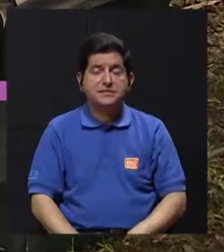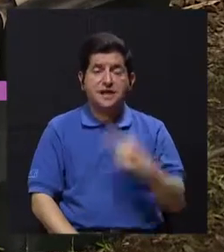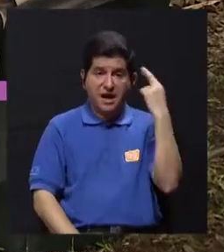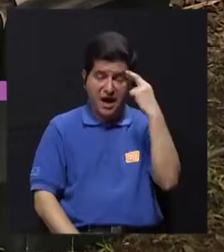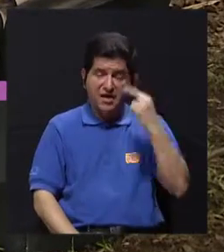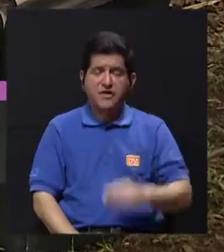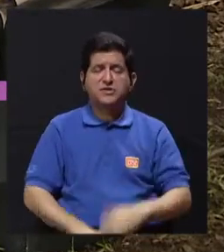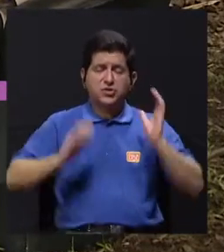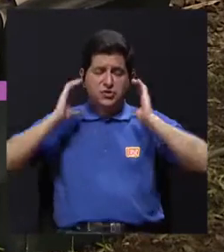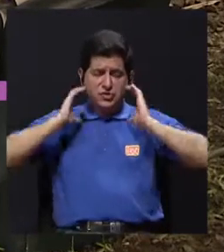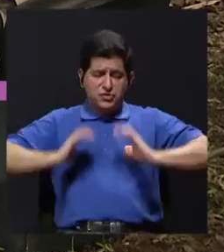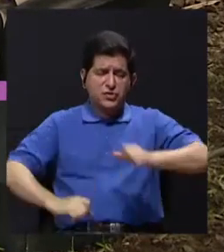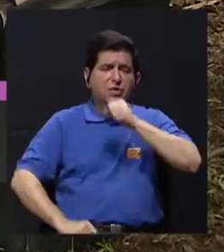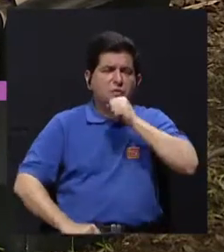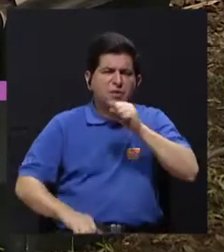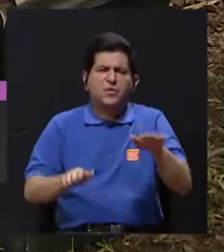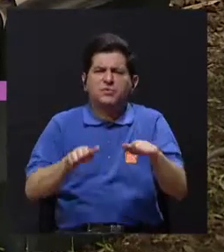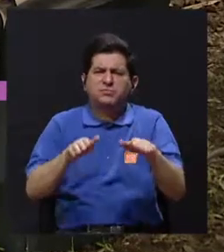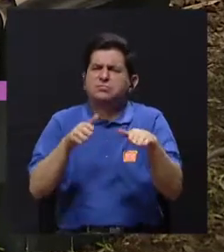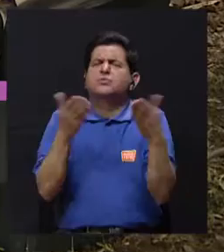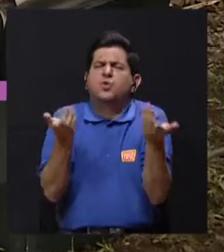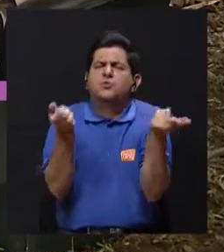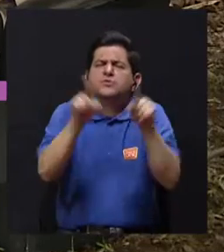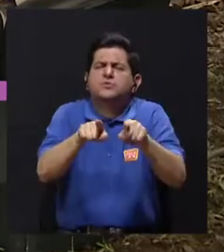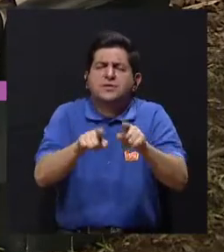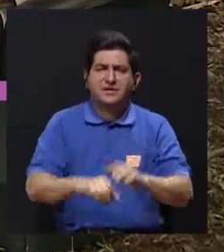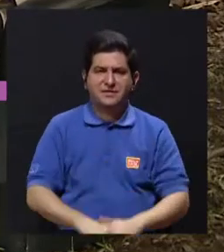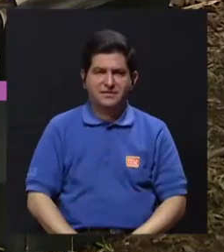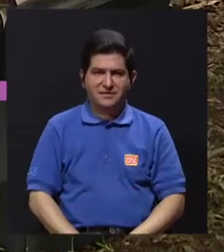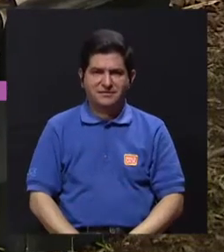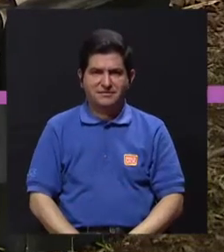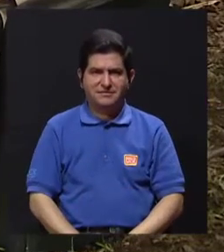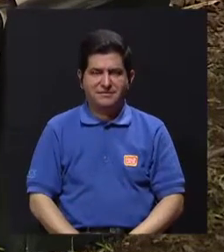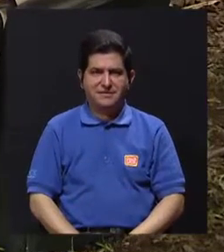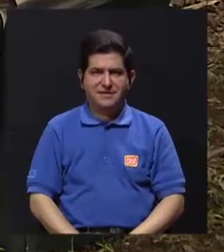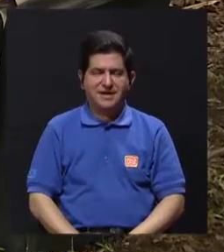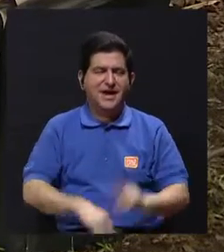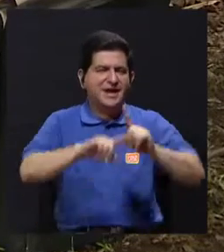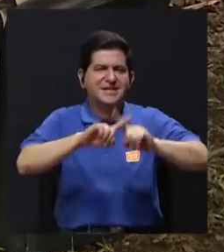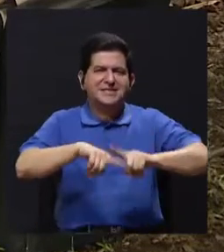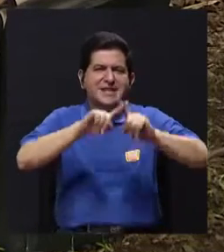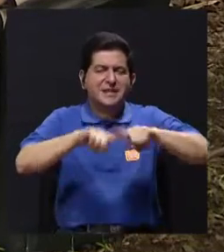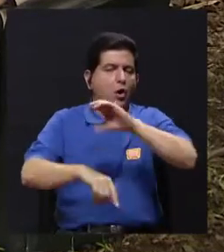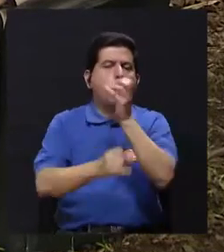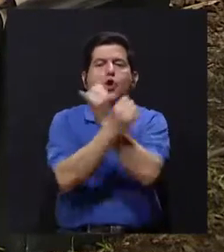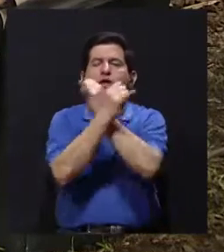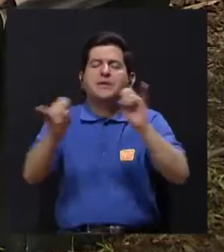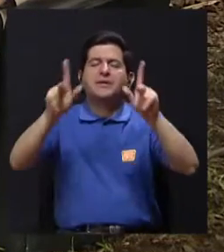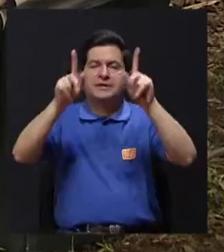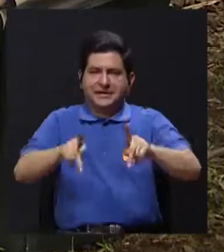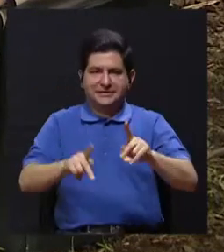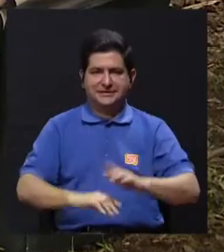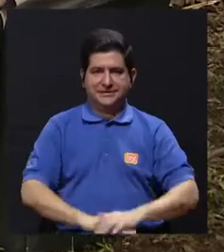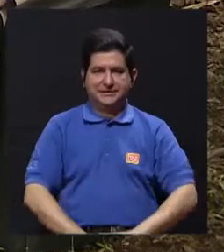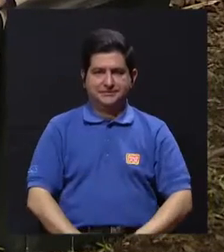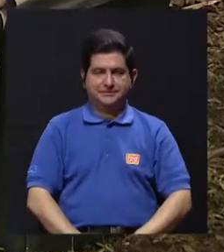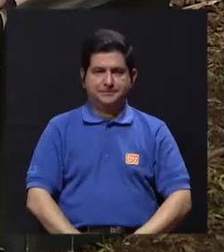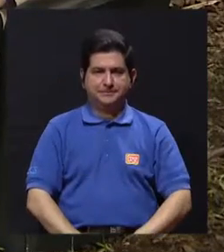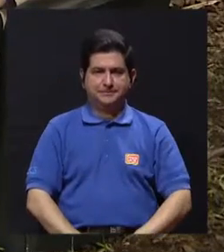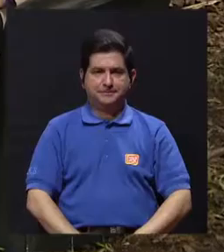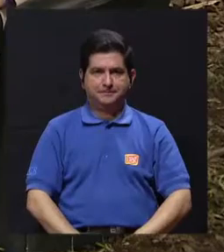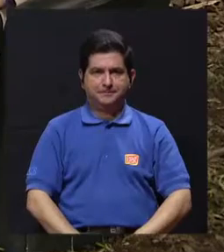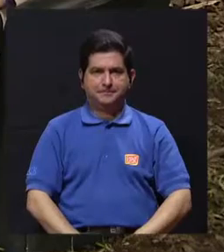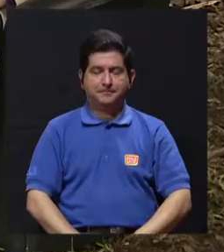debido al envejecimiento del cuerpo, ¿verdad? ¿Cómo se pierde esto? Ok, esa es una pregunta. tema de la dependencia e